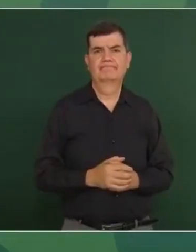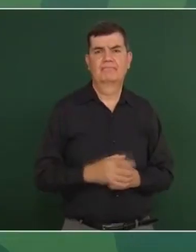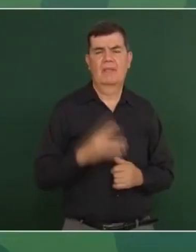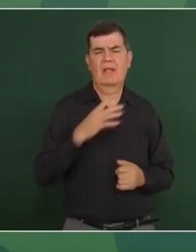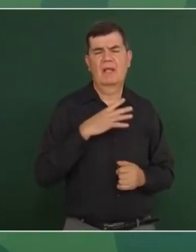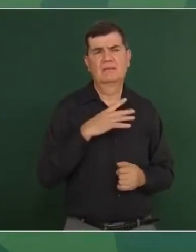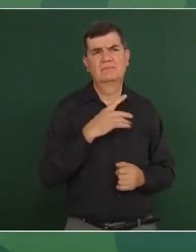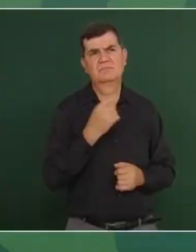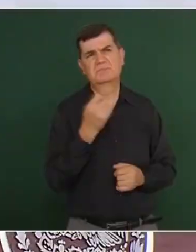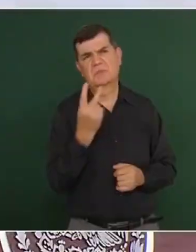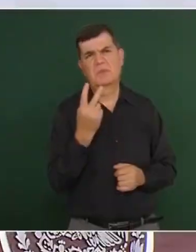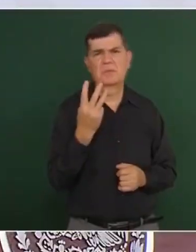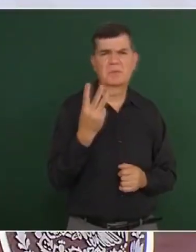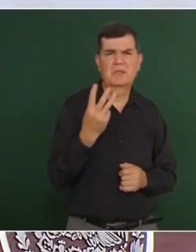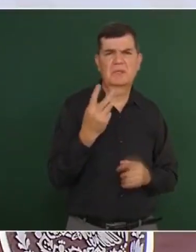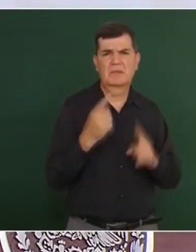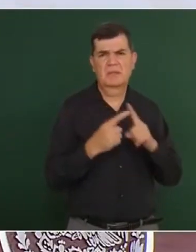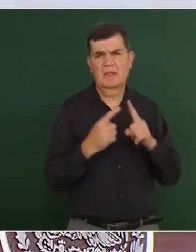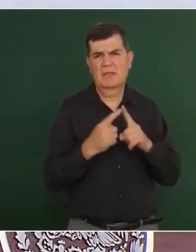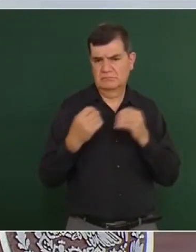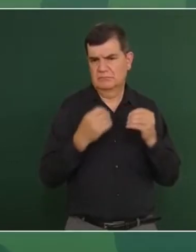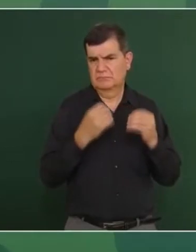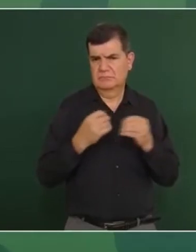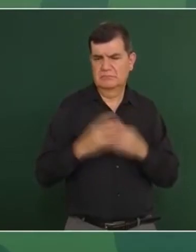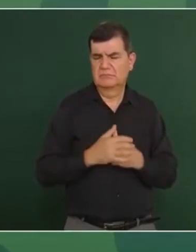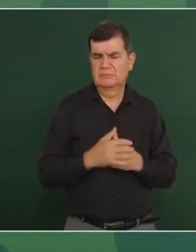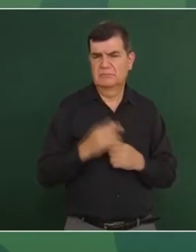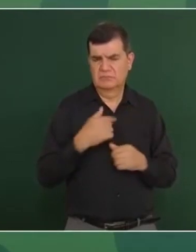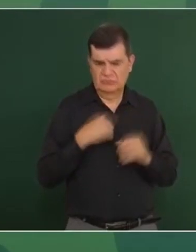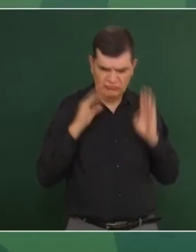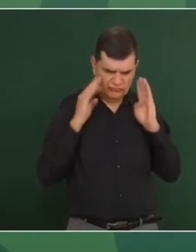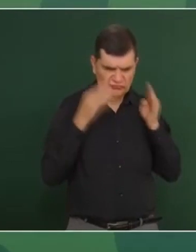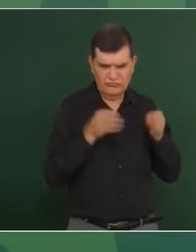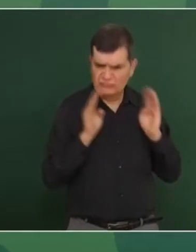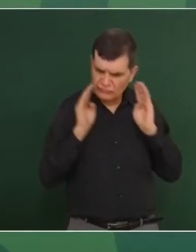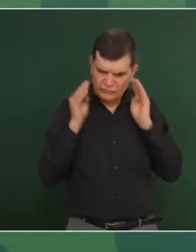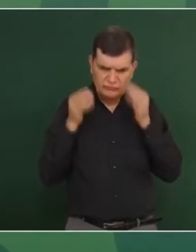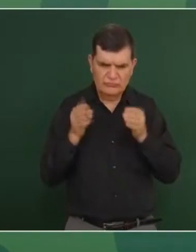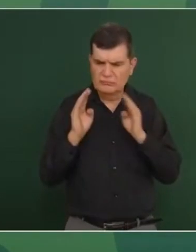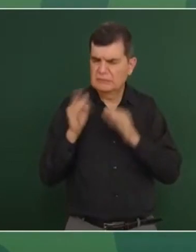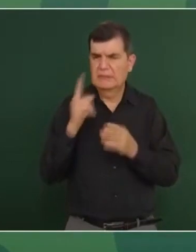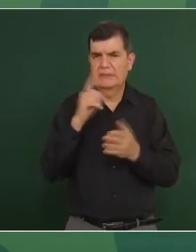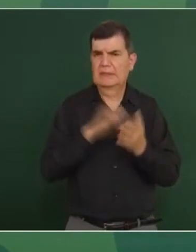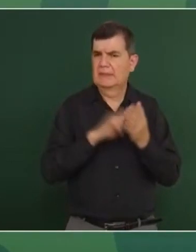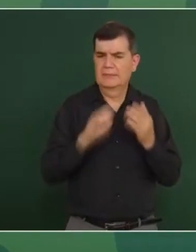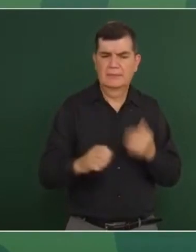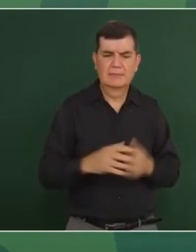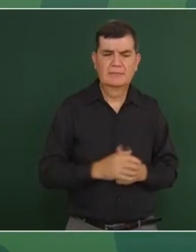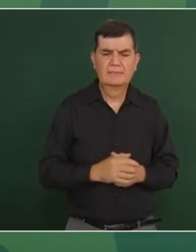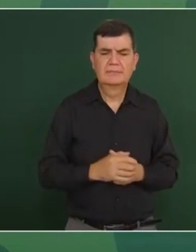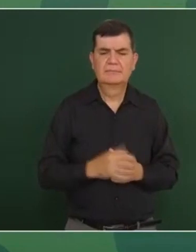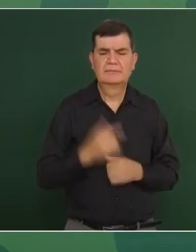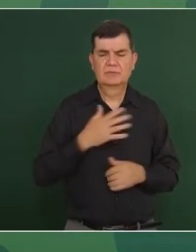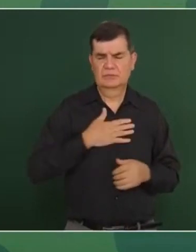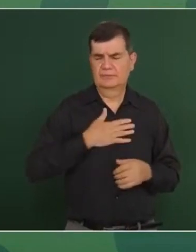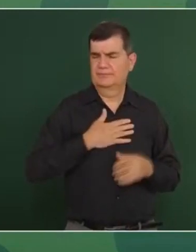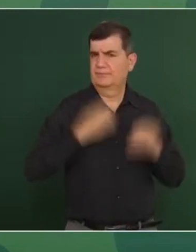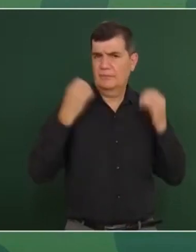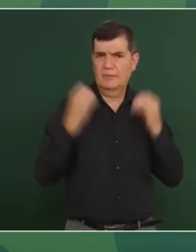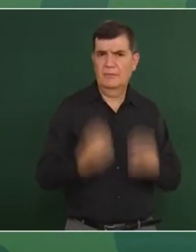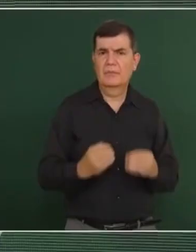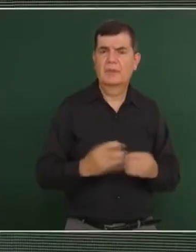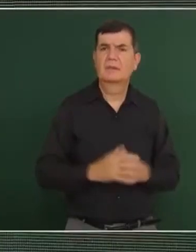Hay como dos, tres tareas que tengo así, que estoy dedicado a eso. Por ejemplo, me comprometí